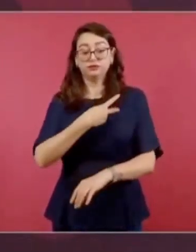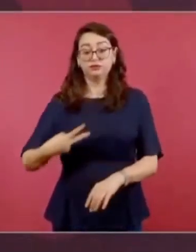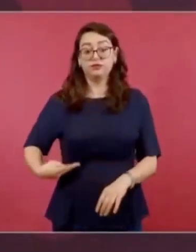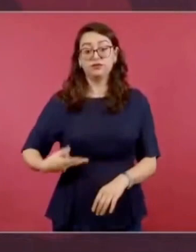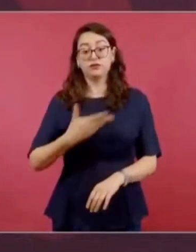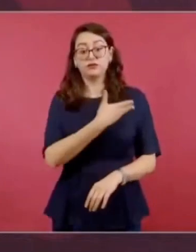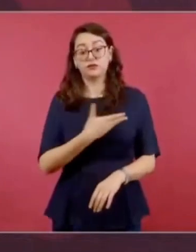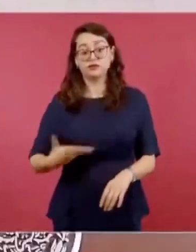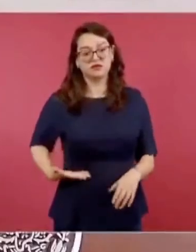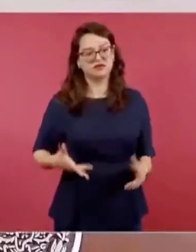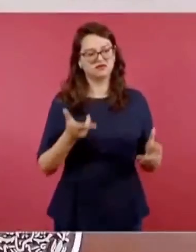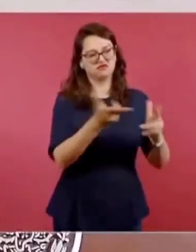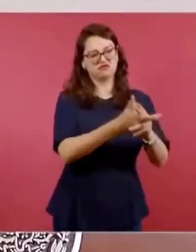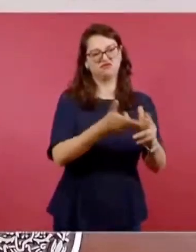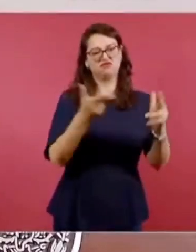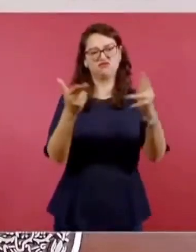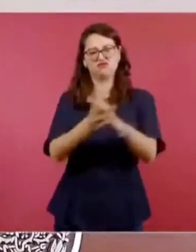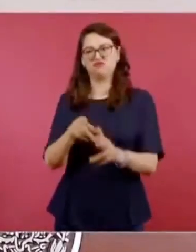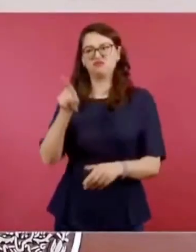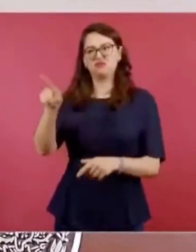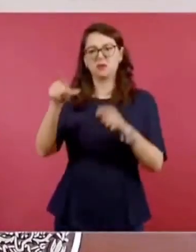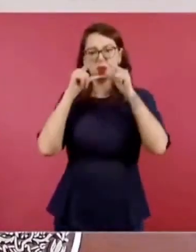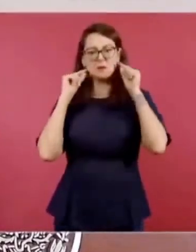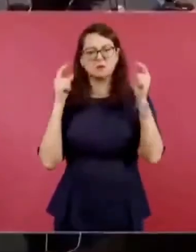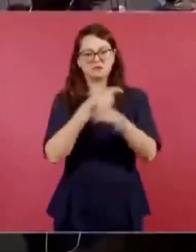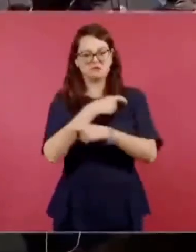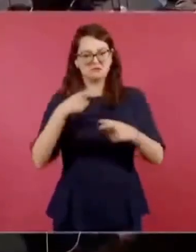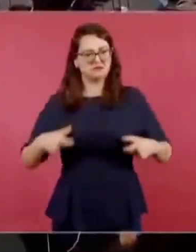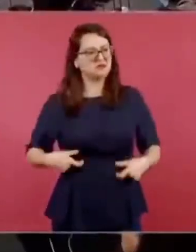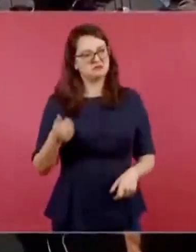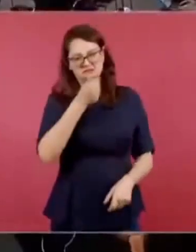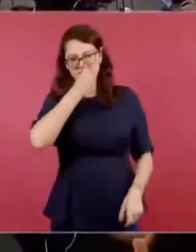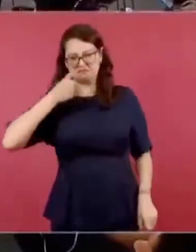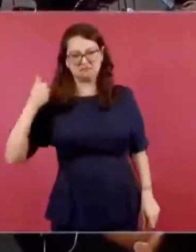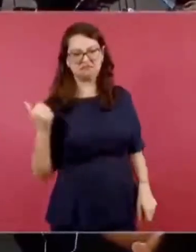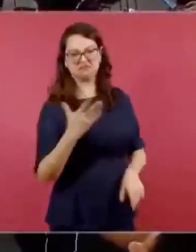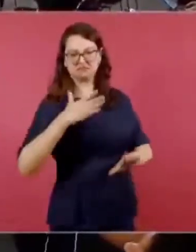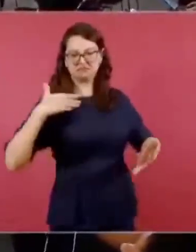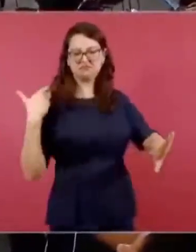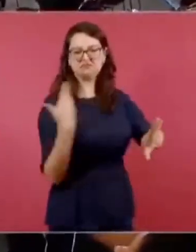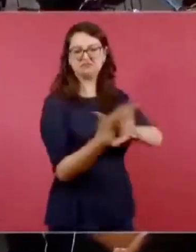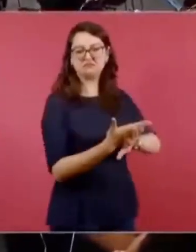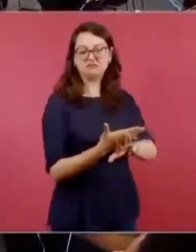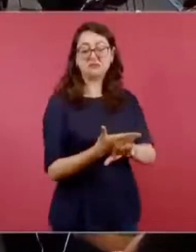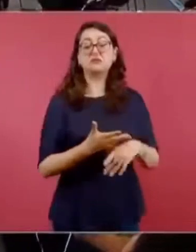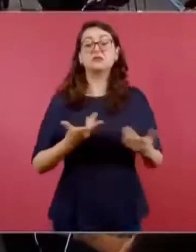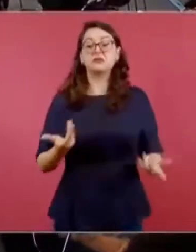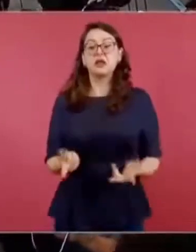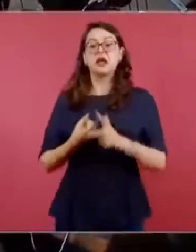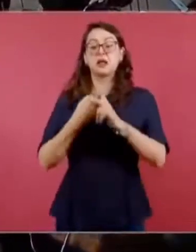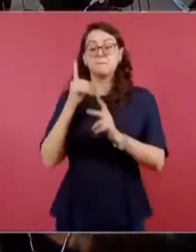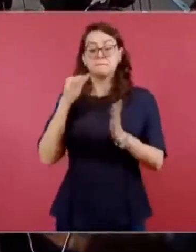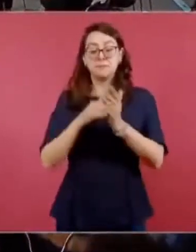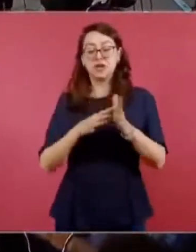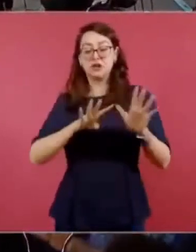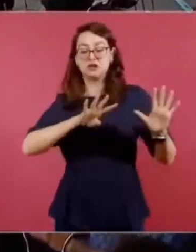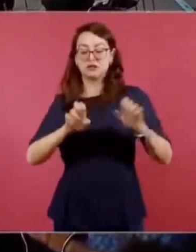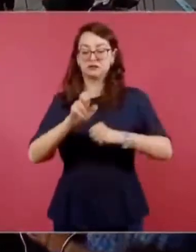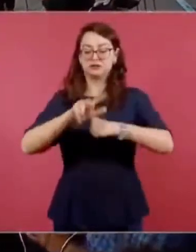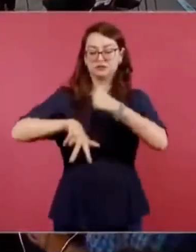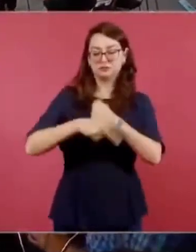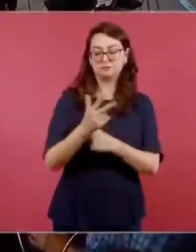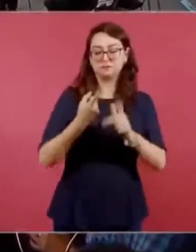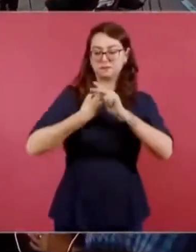usurpador. El 29 de septiembre de 1913 constituye y empieza a comandar la